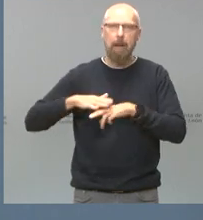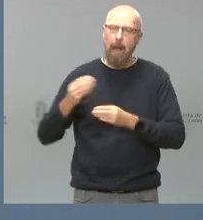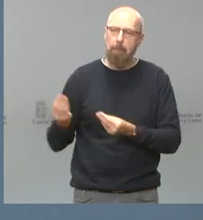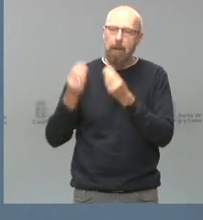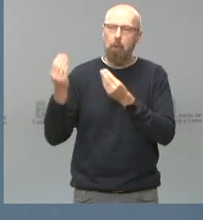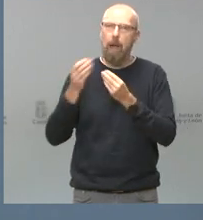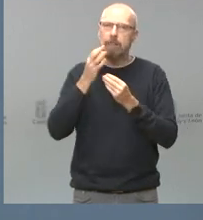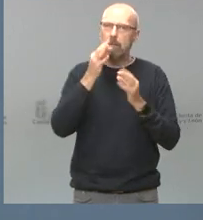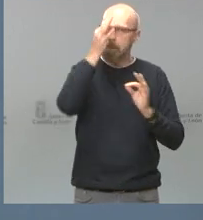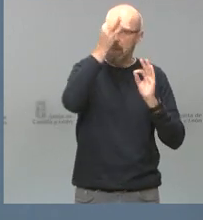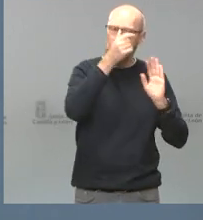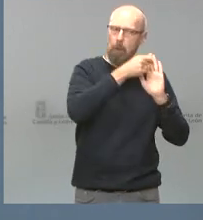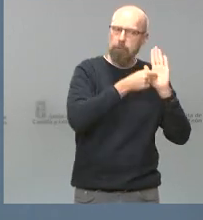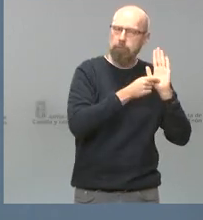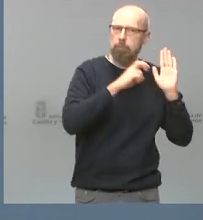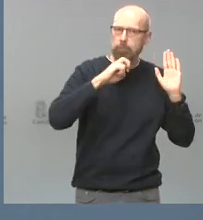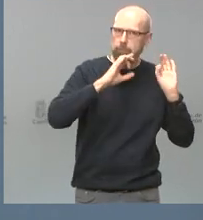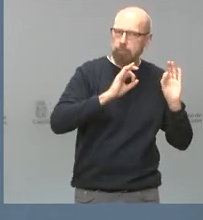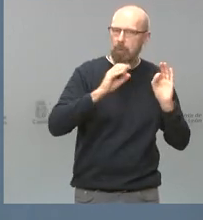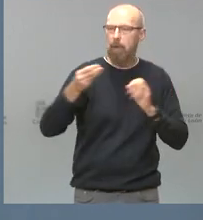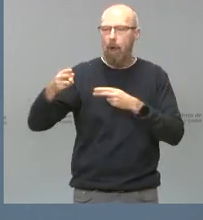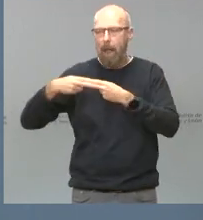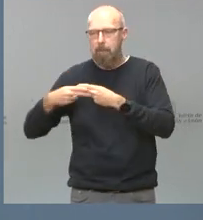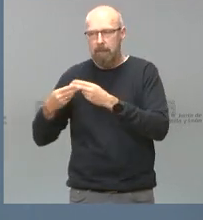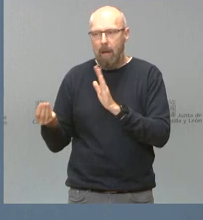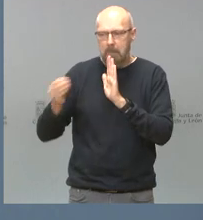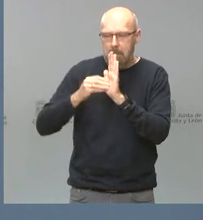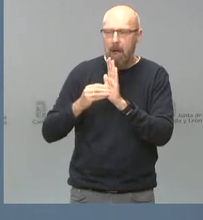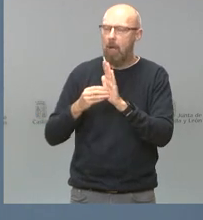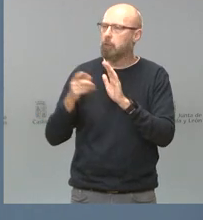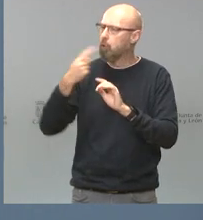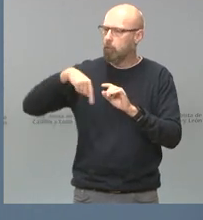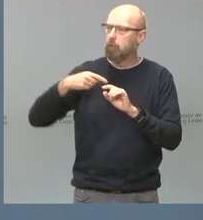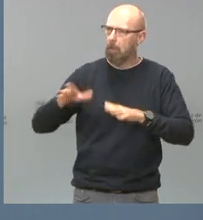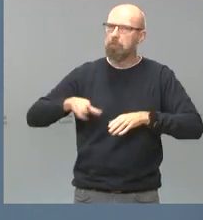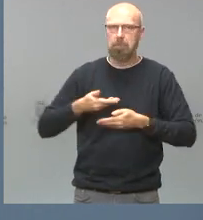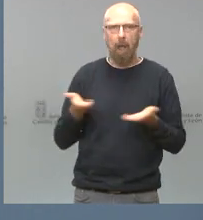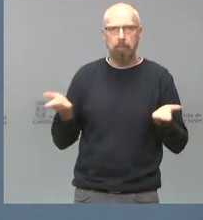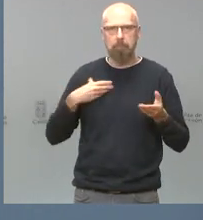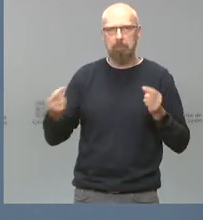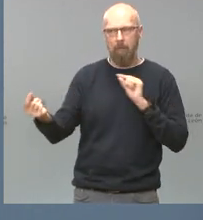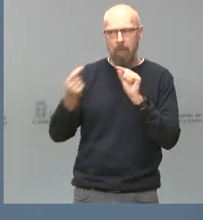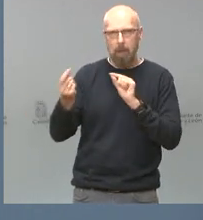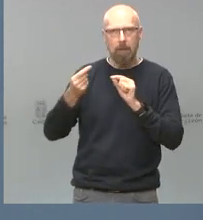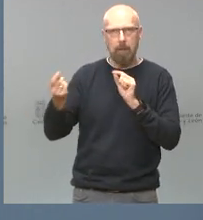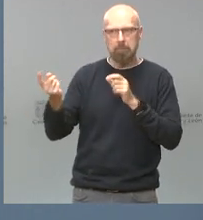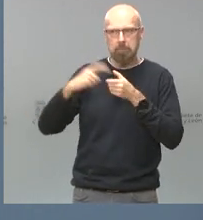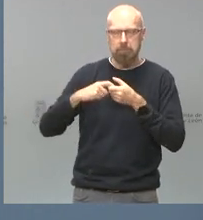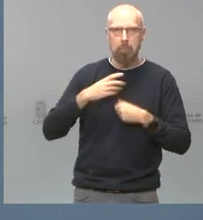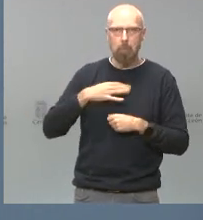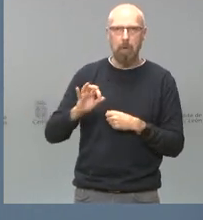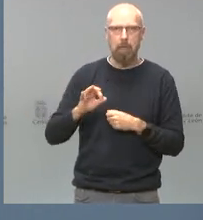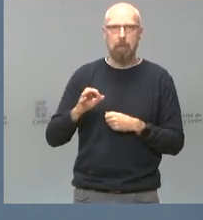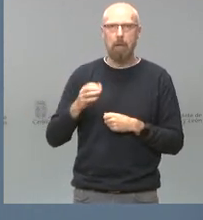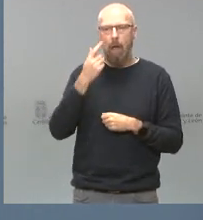principios básicos que defendemos, pues lógicamente estamos dispuestos a su debate y su análisis. Esperamos contar con el apoyo parlamentario suficiente para